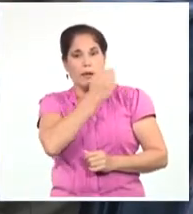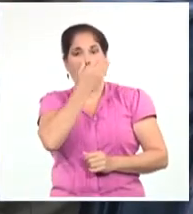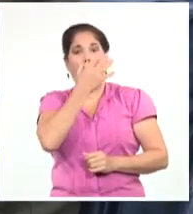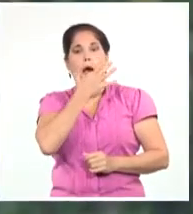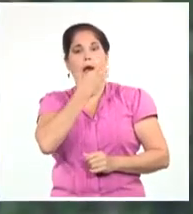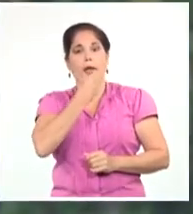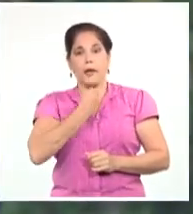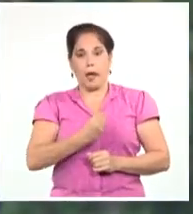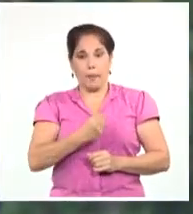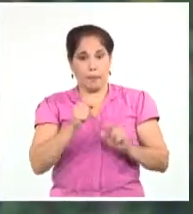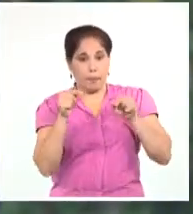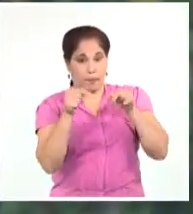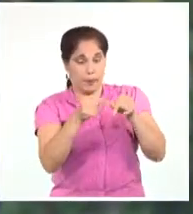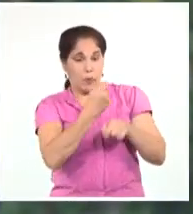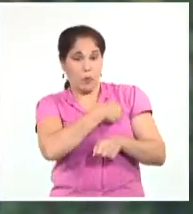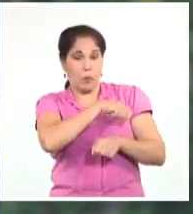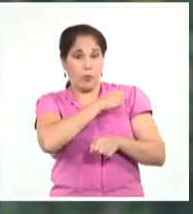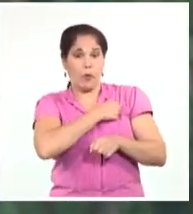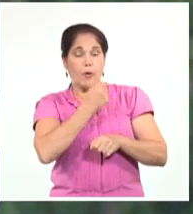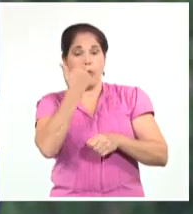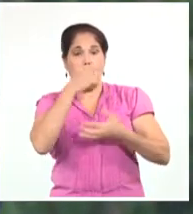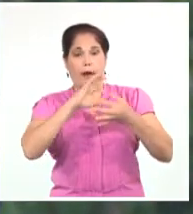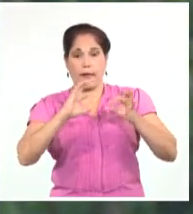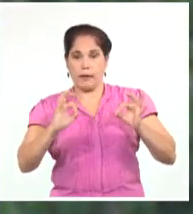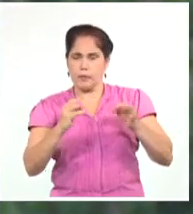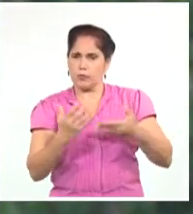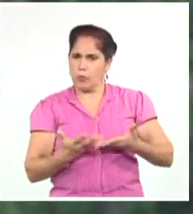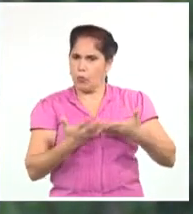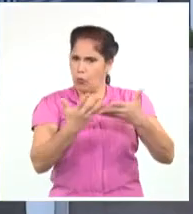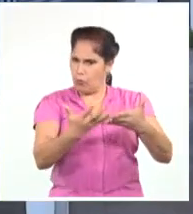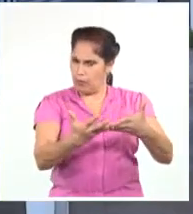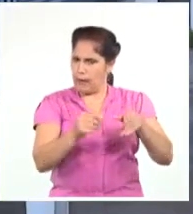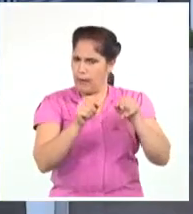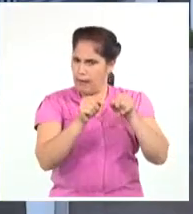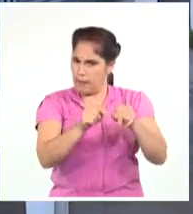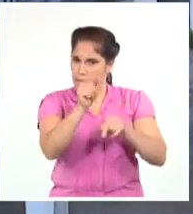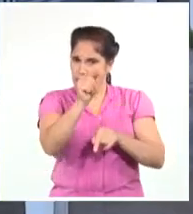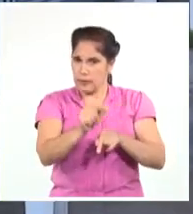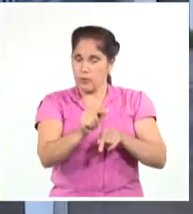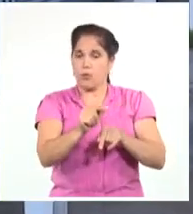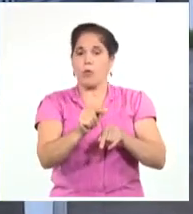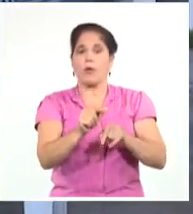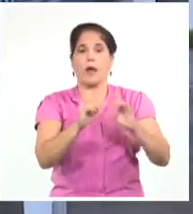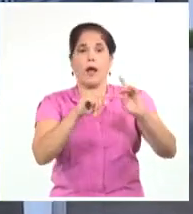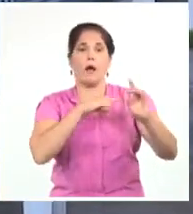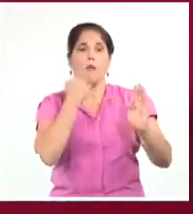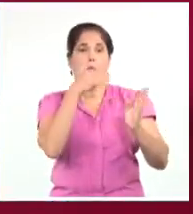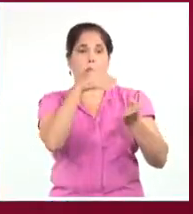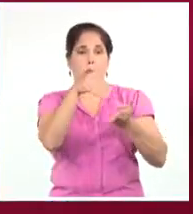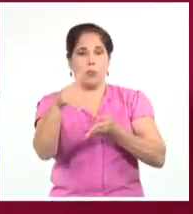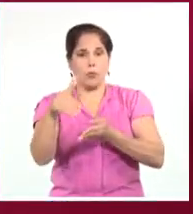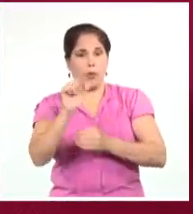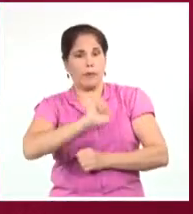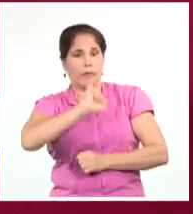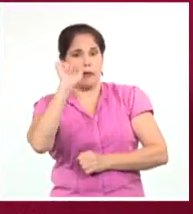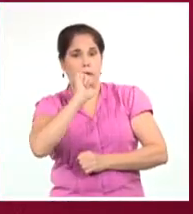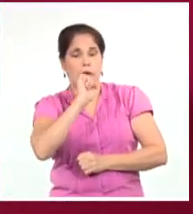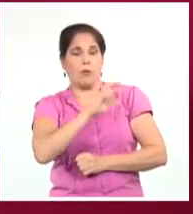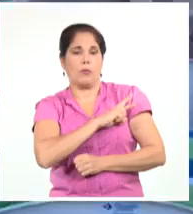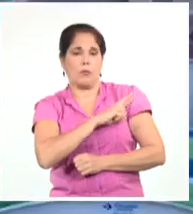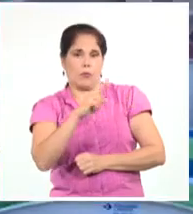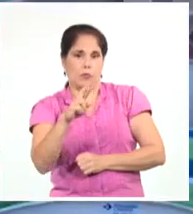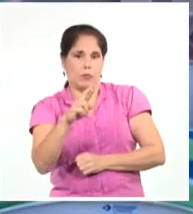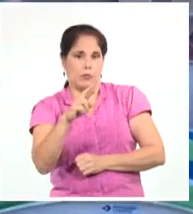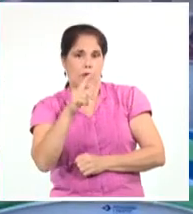Valdés Menéndez, el pueblo artemiseño rindió homenaje de respeto y admiración al destacado combatiente revolucionario Ciro Redondo